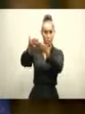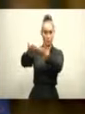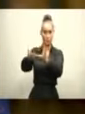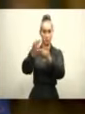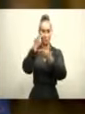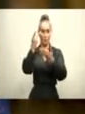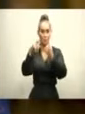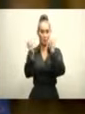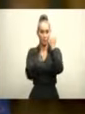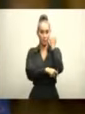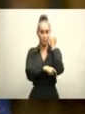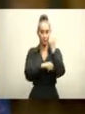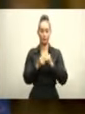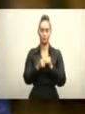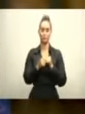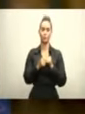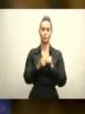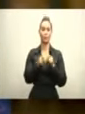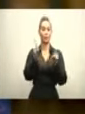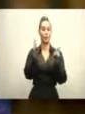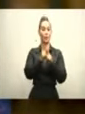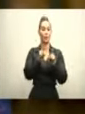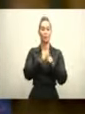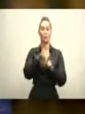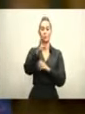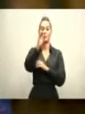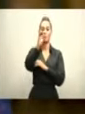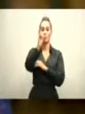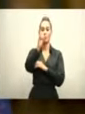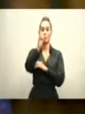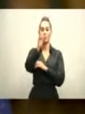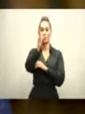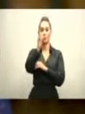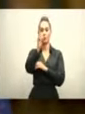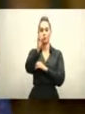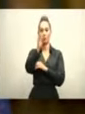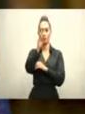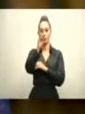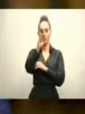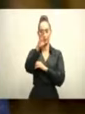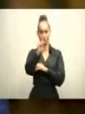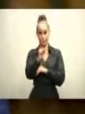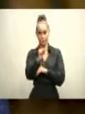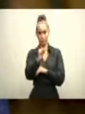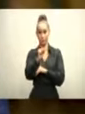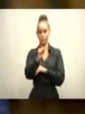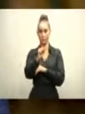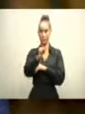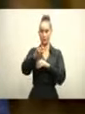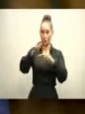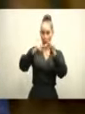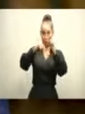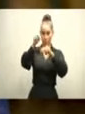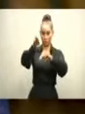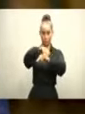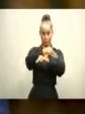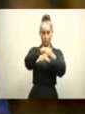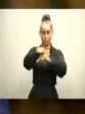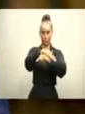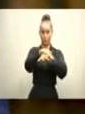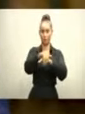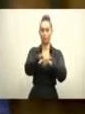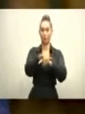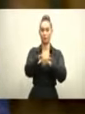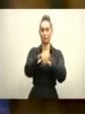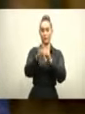Operaciones Estructuradas de Odebrecht, el Departamento de Sobornos, funcionaba desde la República Dominicana. Hoy